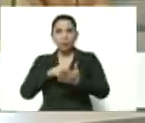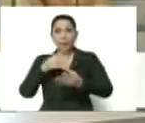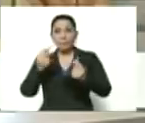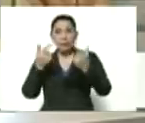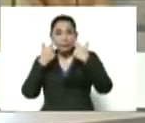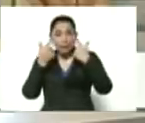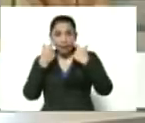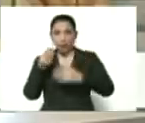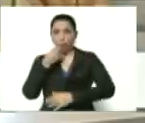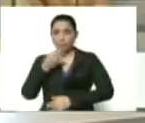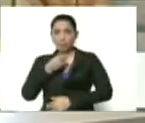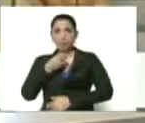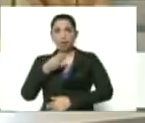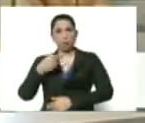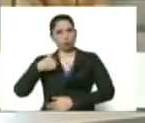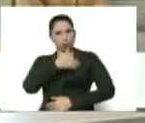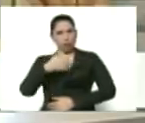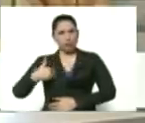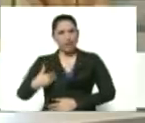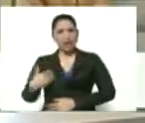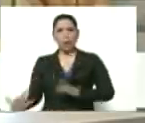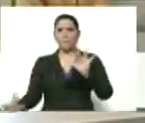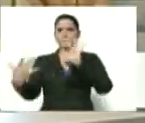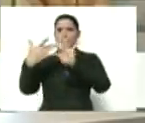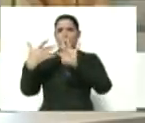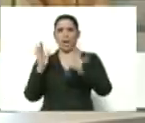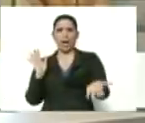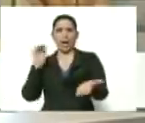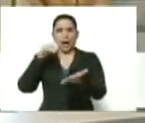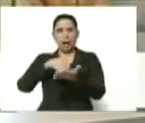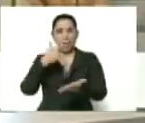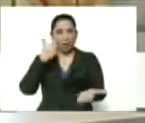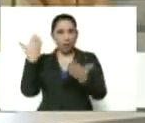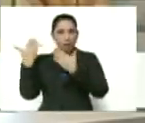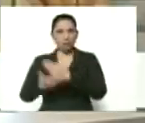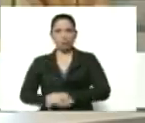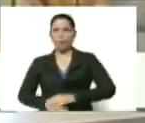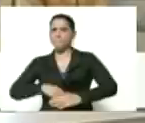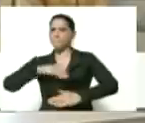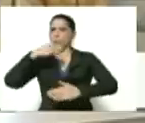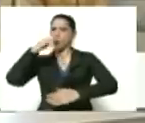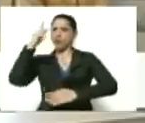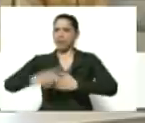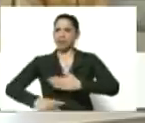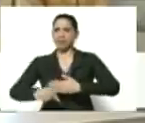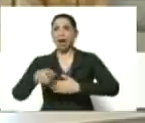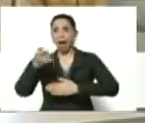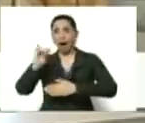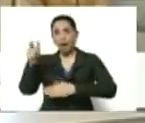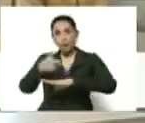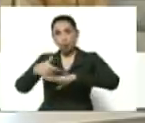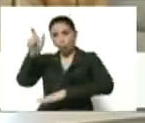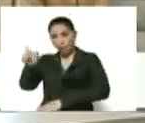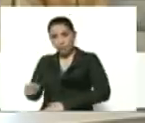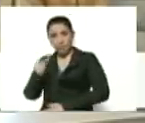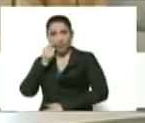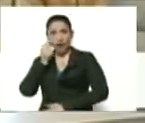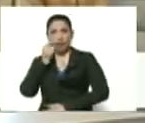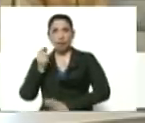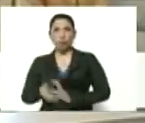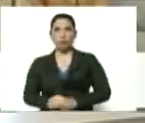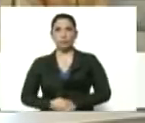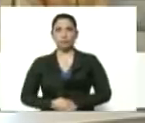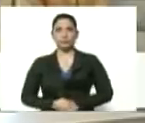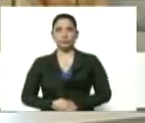insumos. Y por eso quiero hacer un pase al Aragua, al Aragua Potencia. Allá está el gobernador Rodolfo